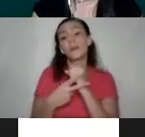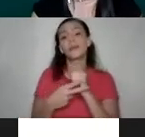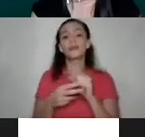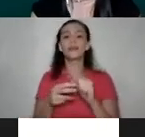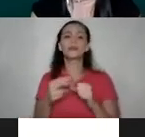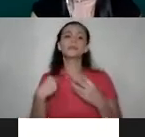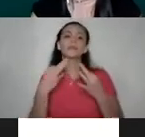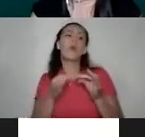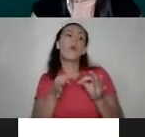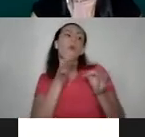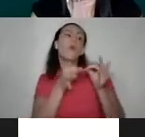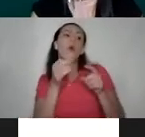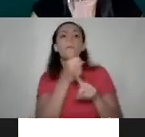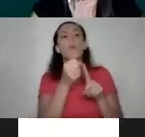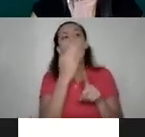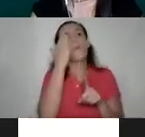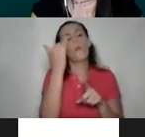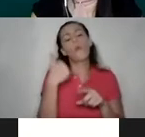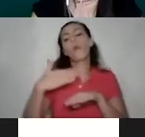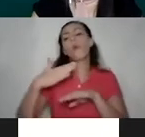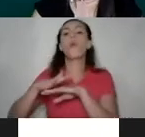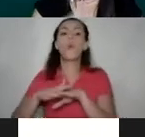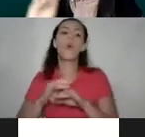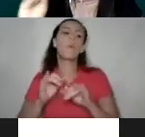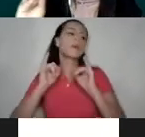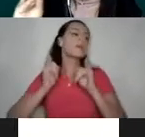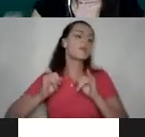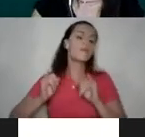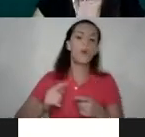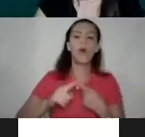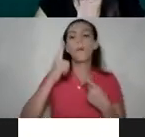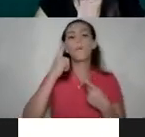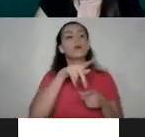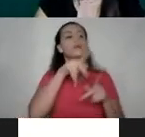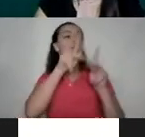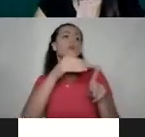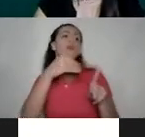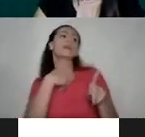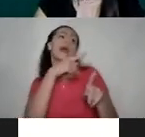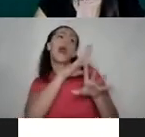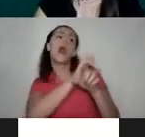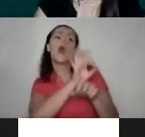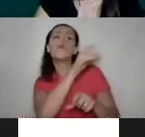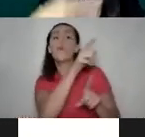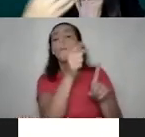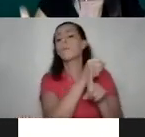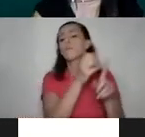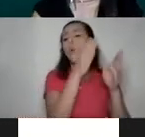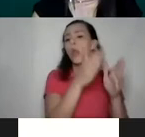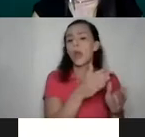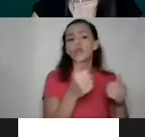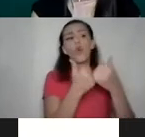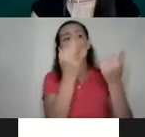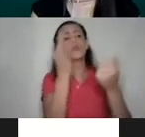que la violencia se da por cuestiones individuales porque esa persona tenía esa tendencia a ser violenta contra las